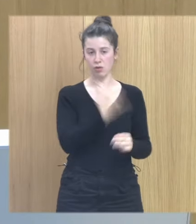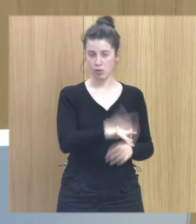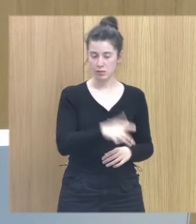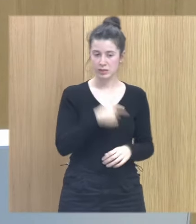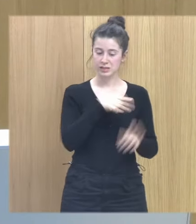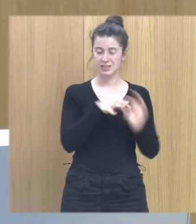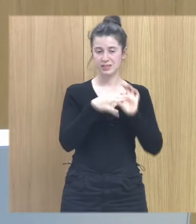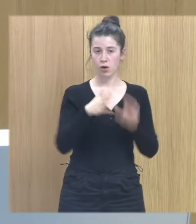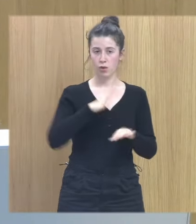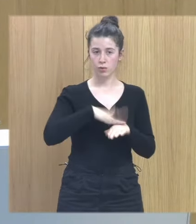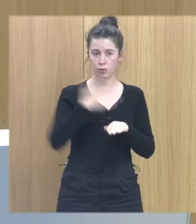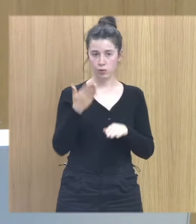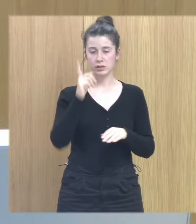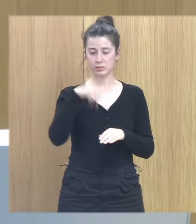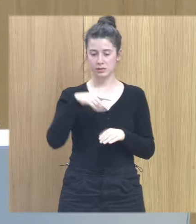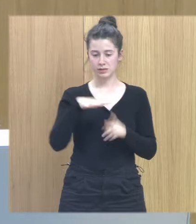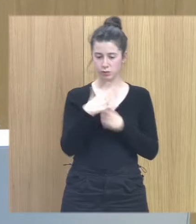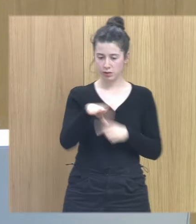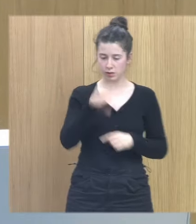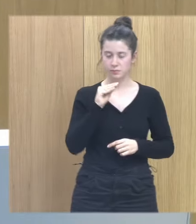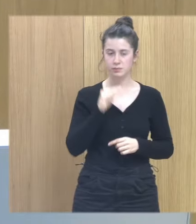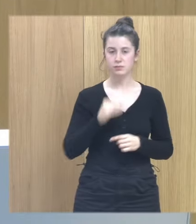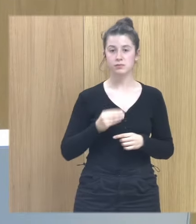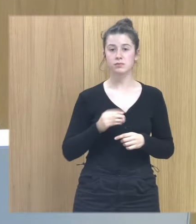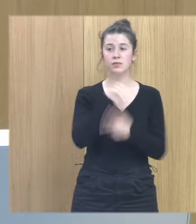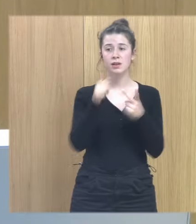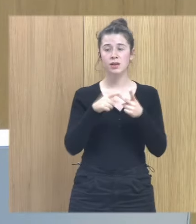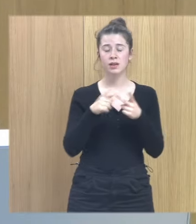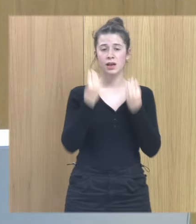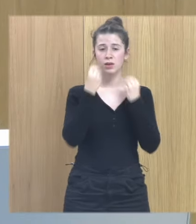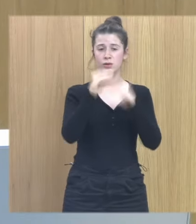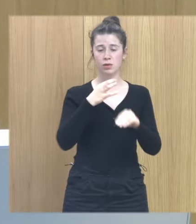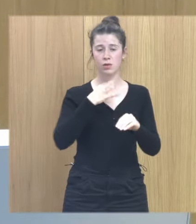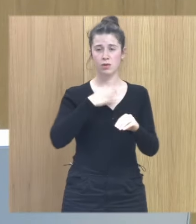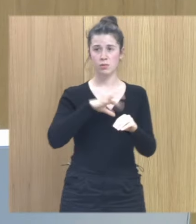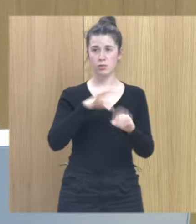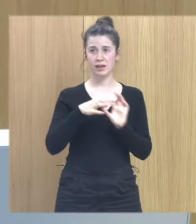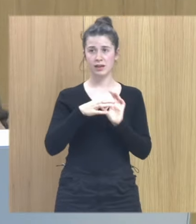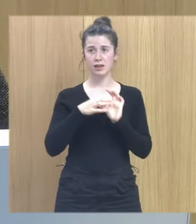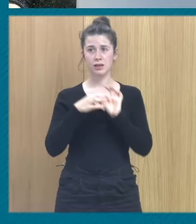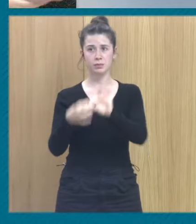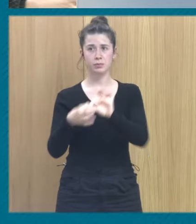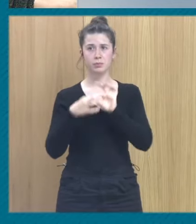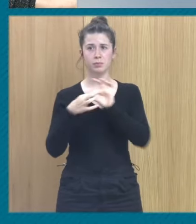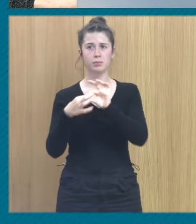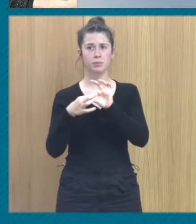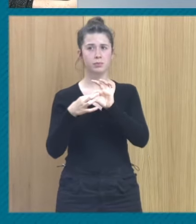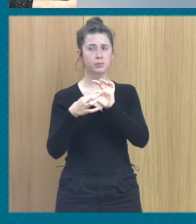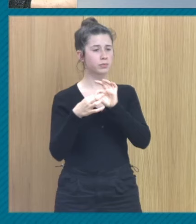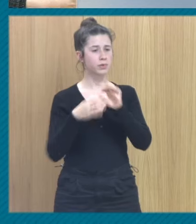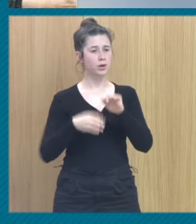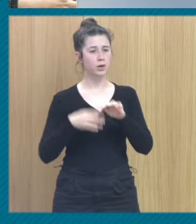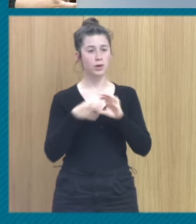con entender las cosas bueno segundo una narrativa que preserve el vínculo pero desidealizadora es decir se puede querer a